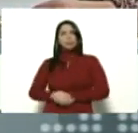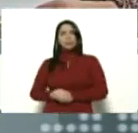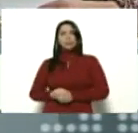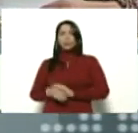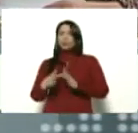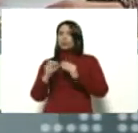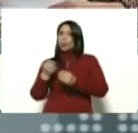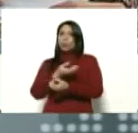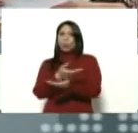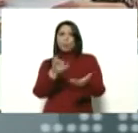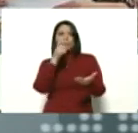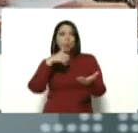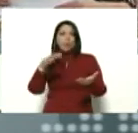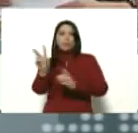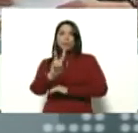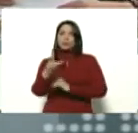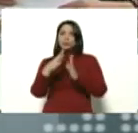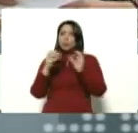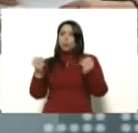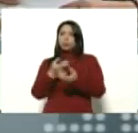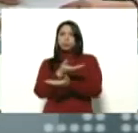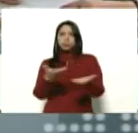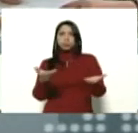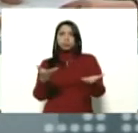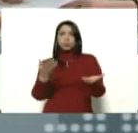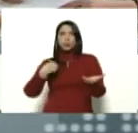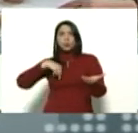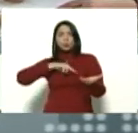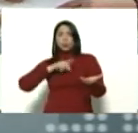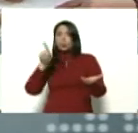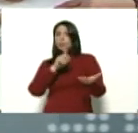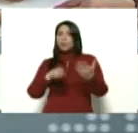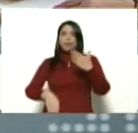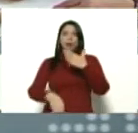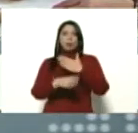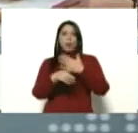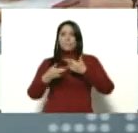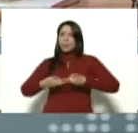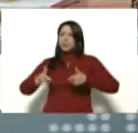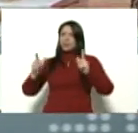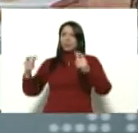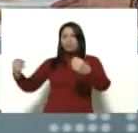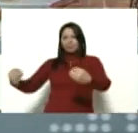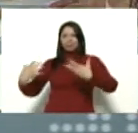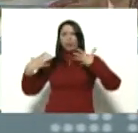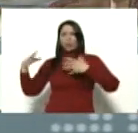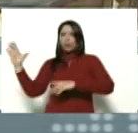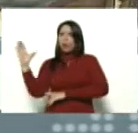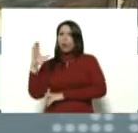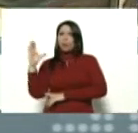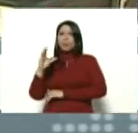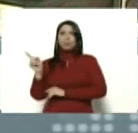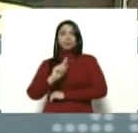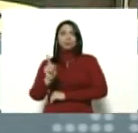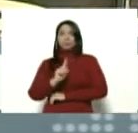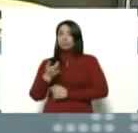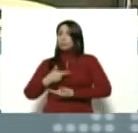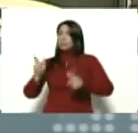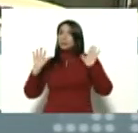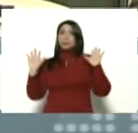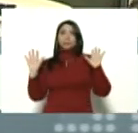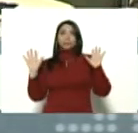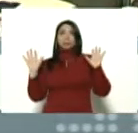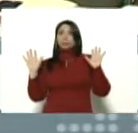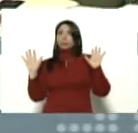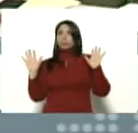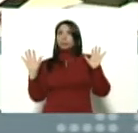los venezolanos y todas las venezolanas que nosotros no vamos a permitir que nos contaminen desde Colombia. No lo vamos a permitir,